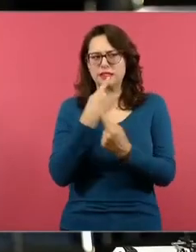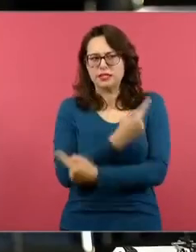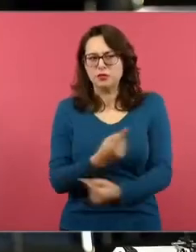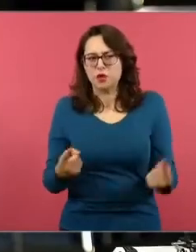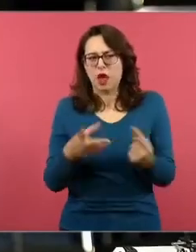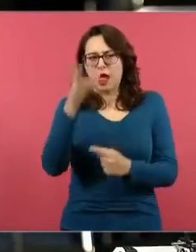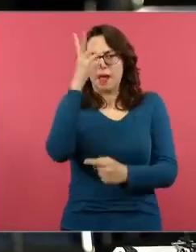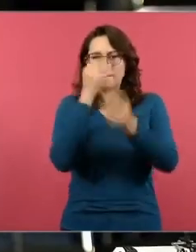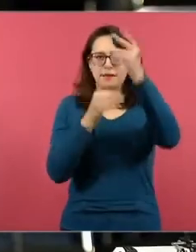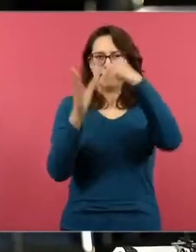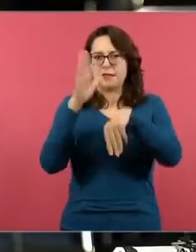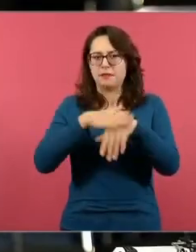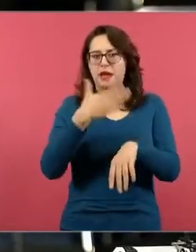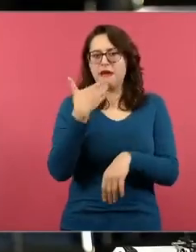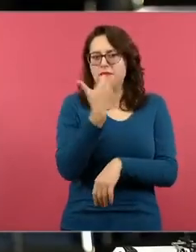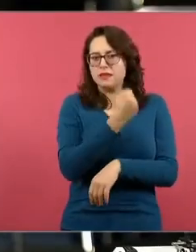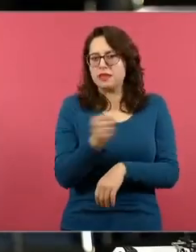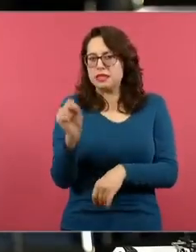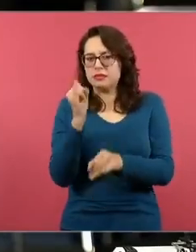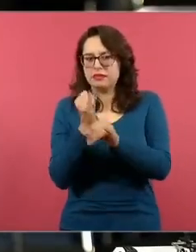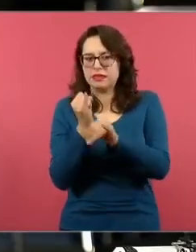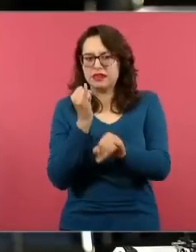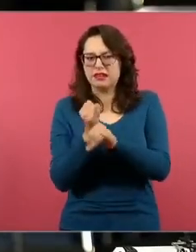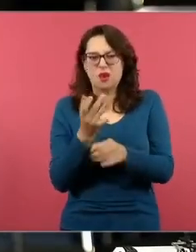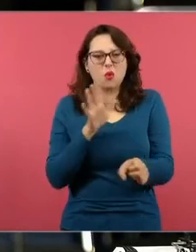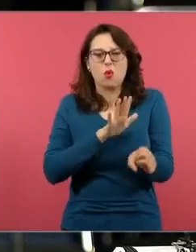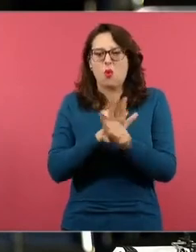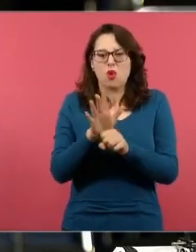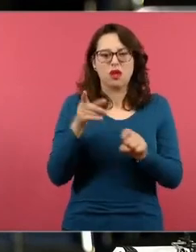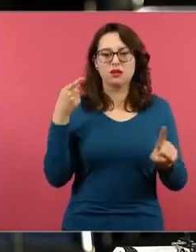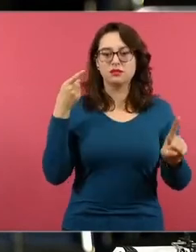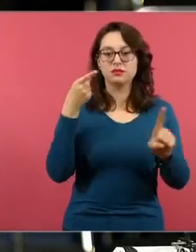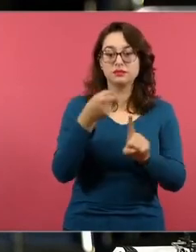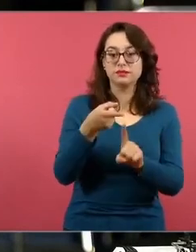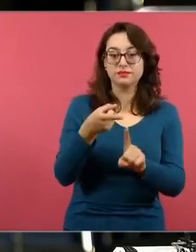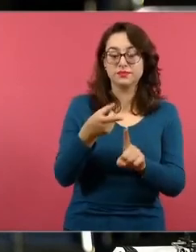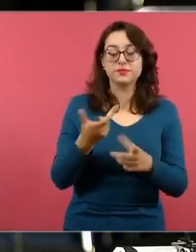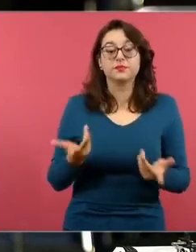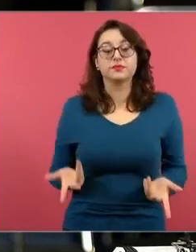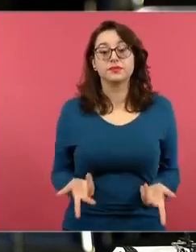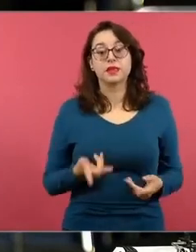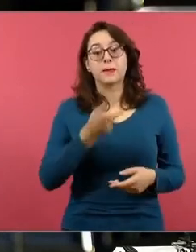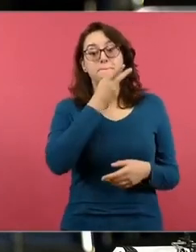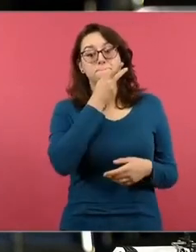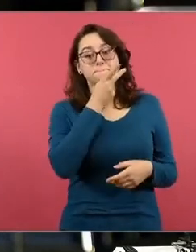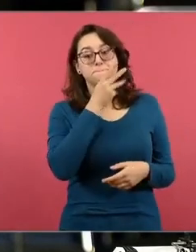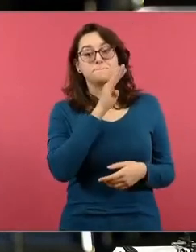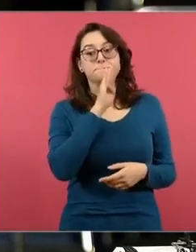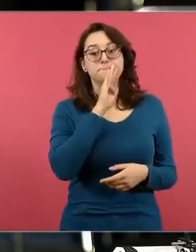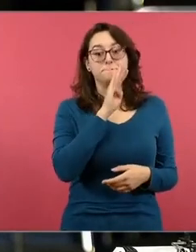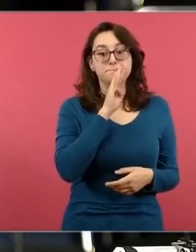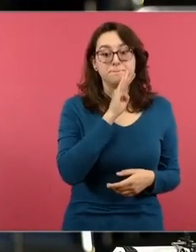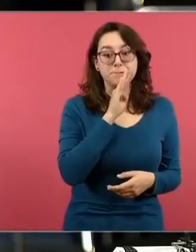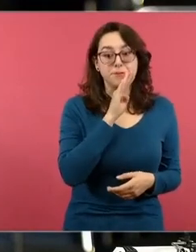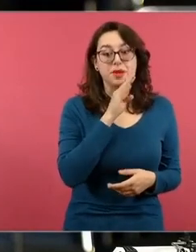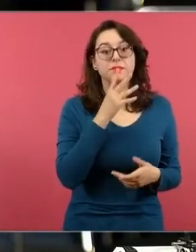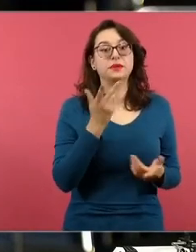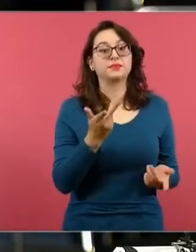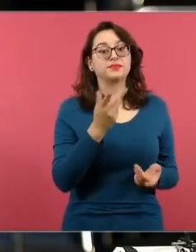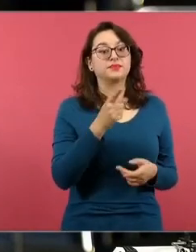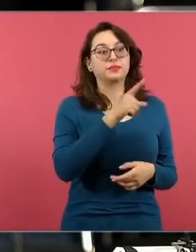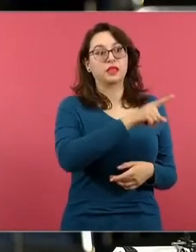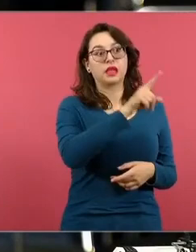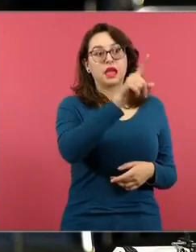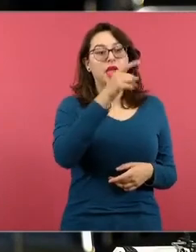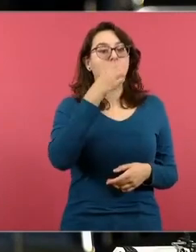y pues también si cómo se le puede hacer llegar esto a los padres de familia de las escuelas y de los